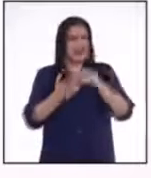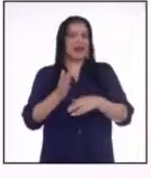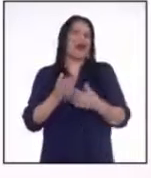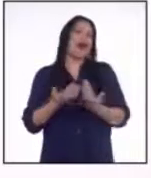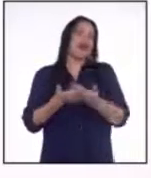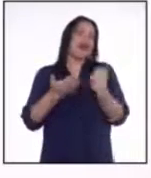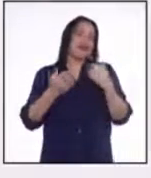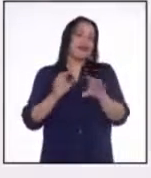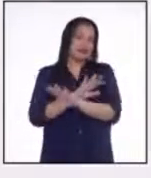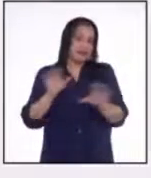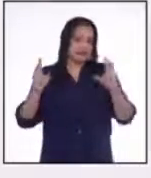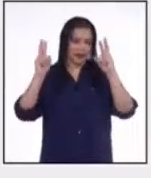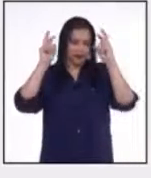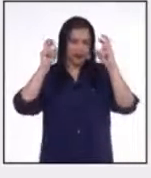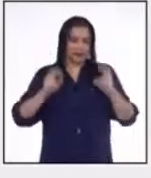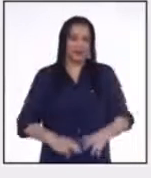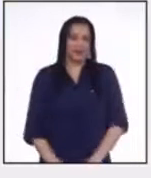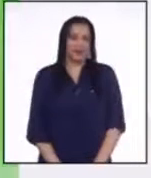cerrar el tema.